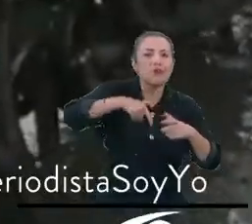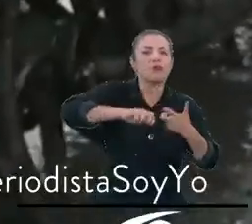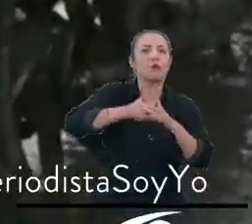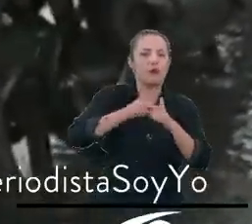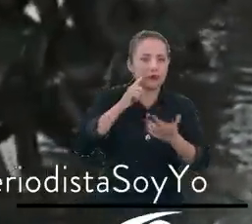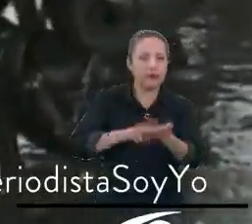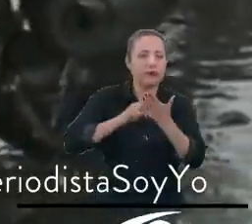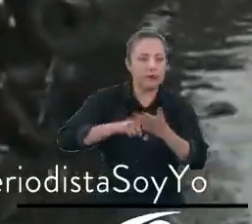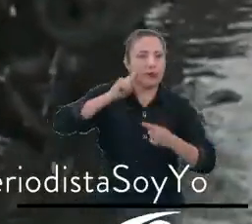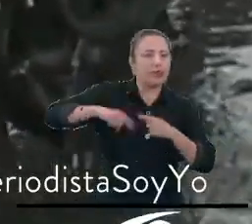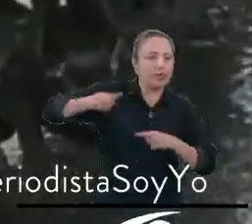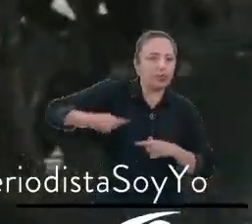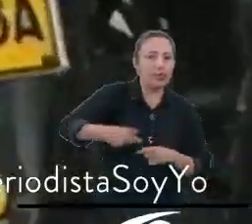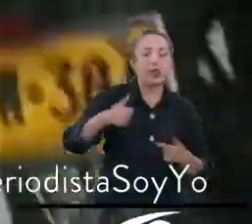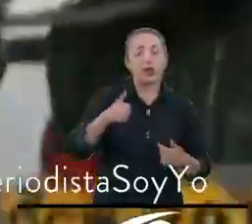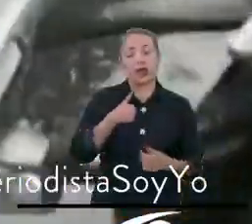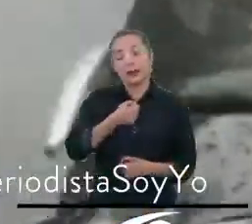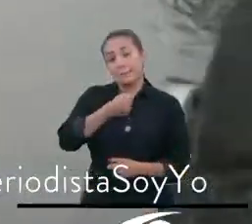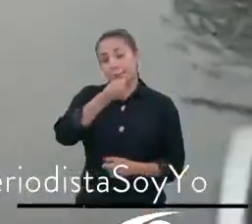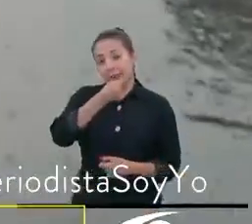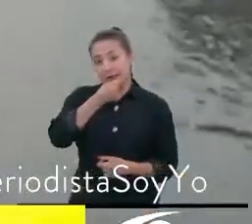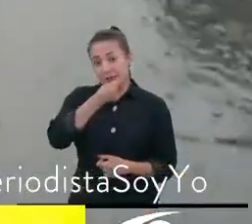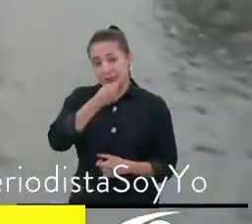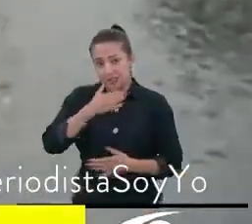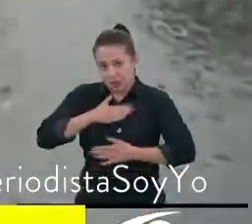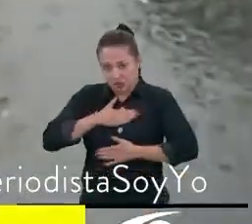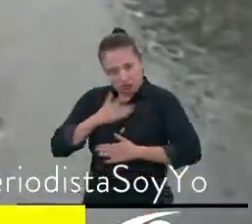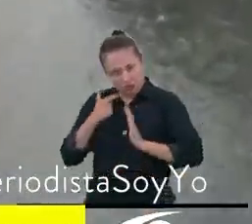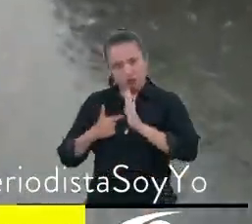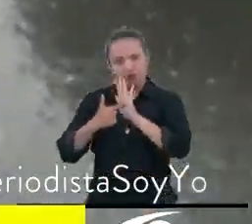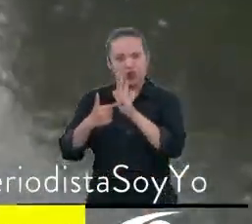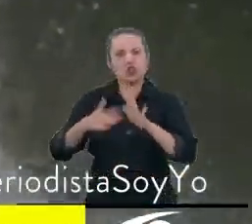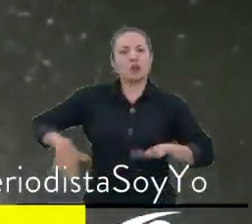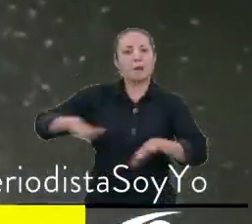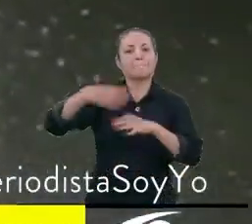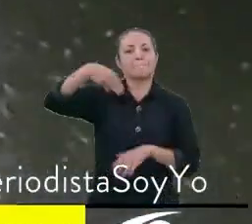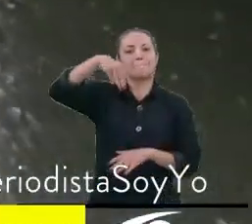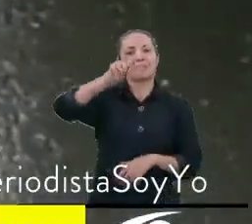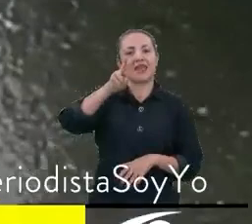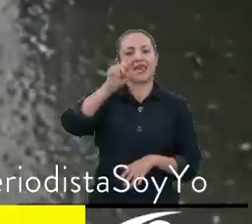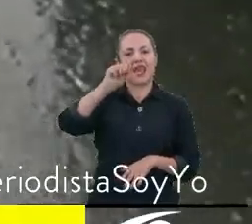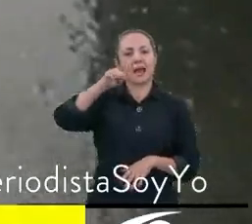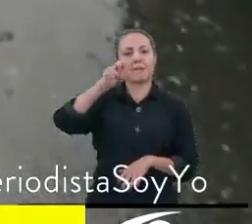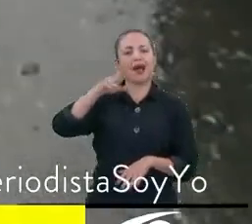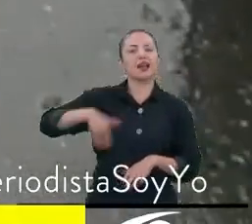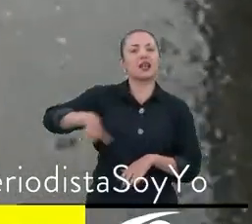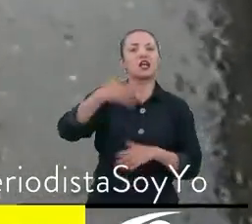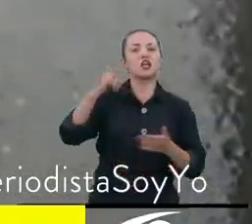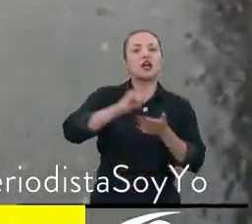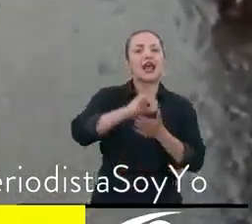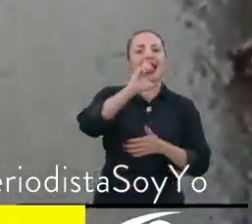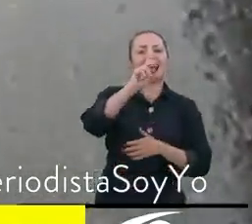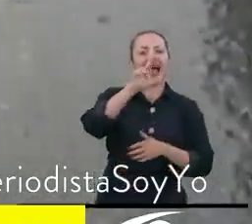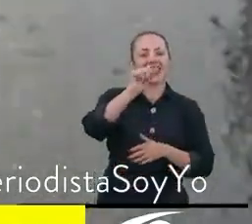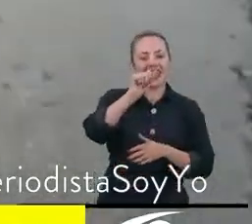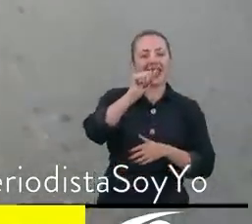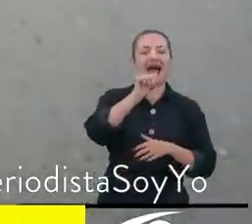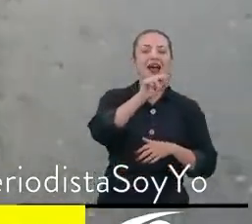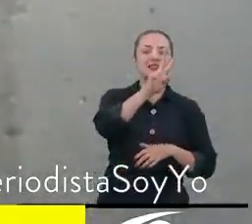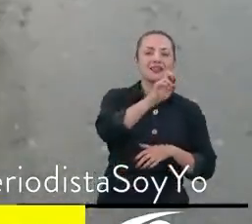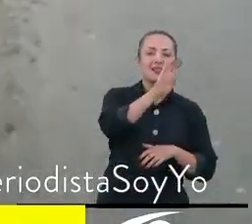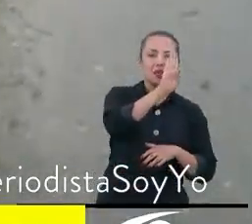Para el periodista soy yo, estoy reportando desde Robledo a Miramar, desde la carrera 79B, número 92-94,